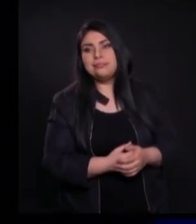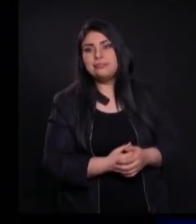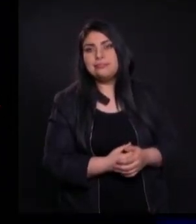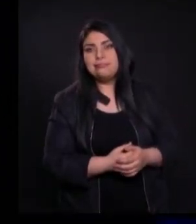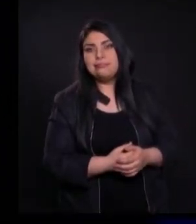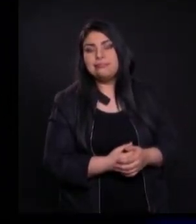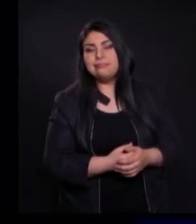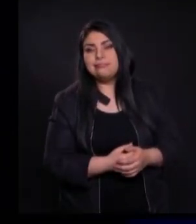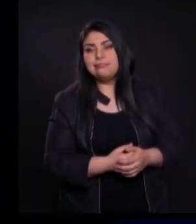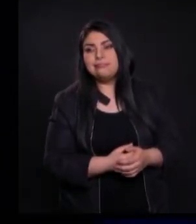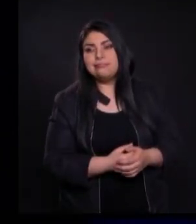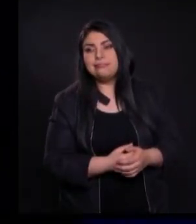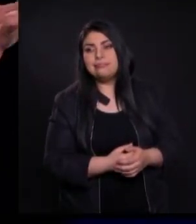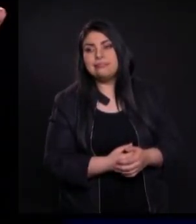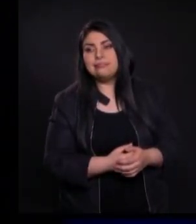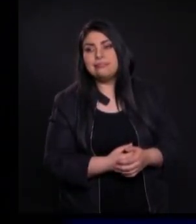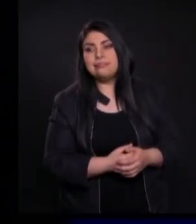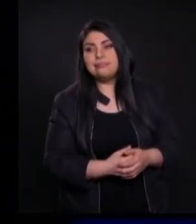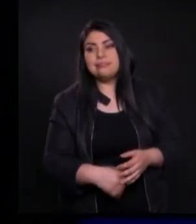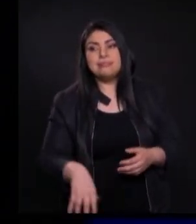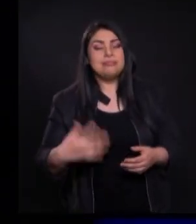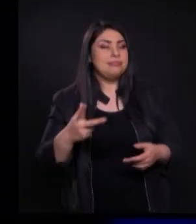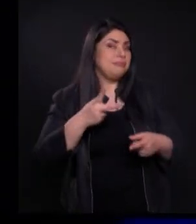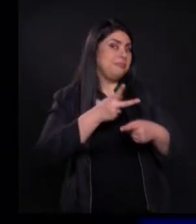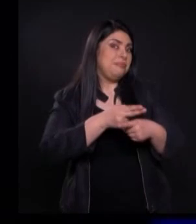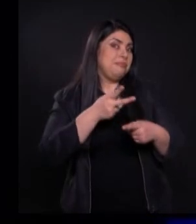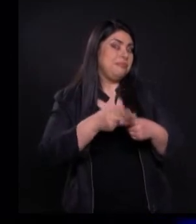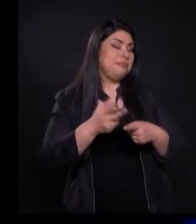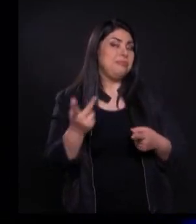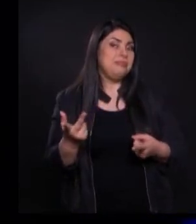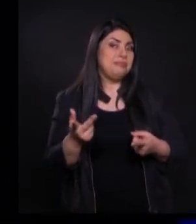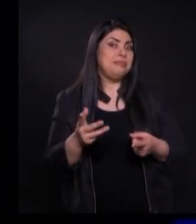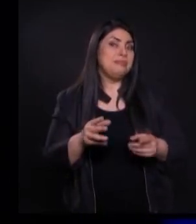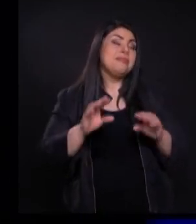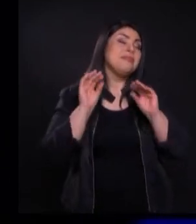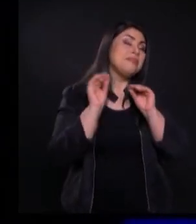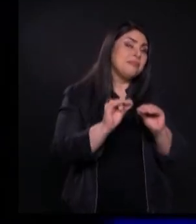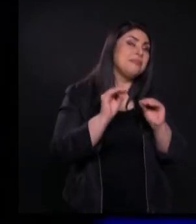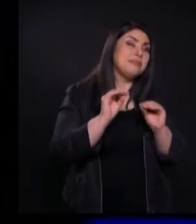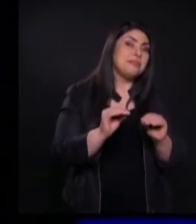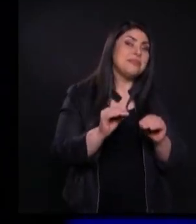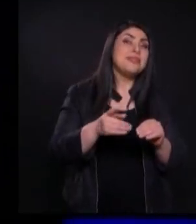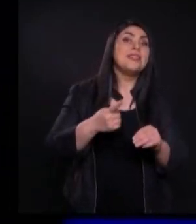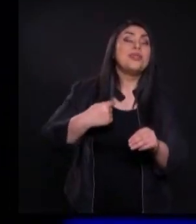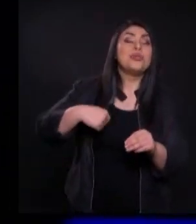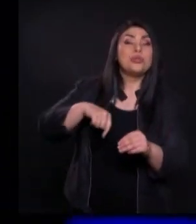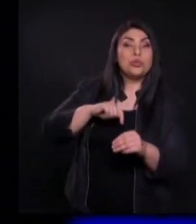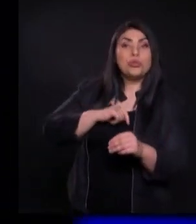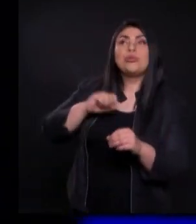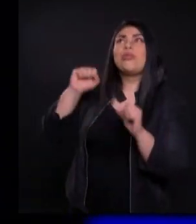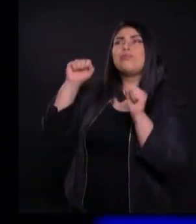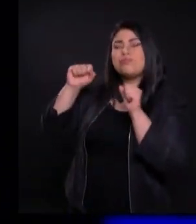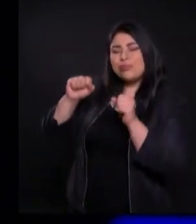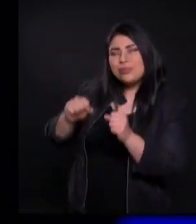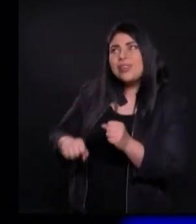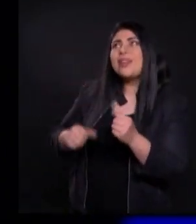La frase como tal Nos enseña Que tan útiles Podemos llegar a ser